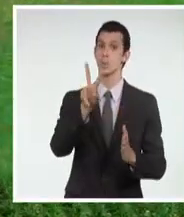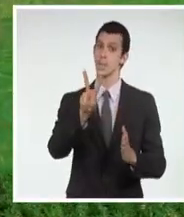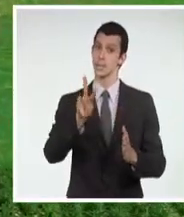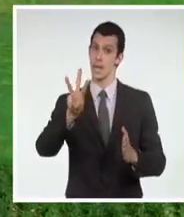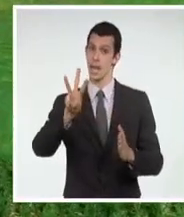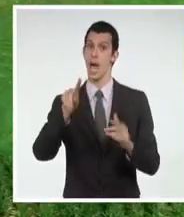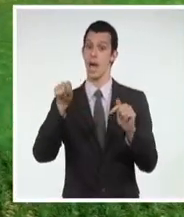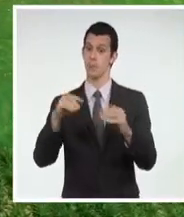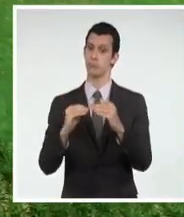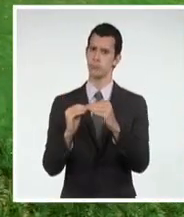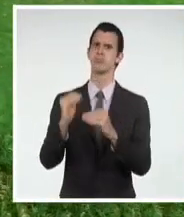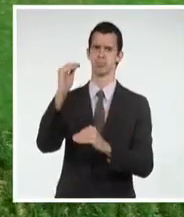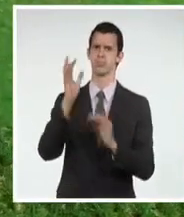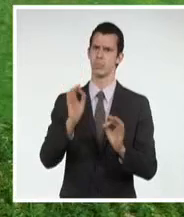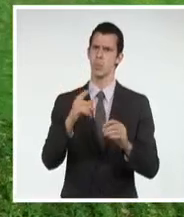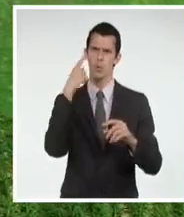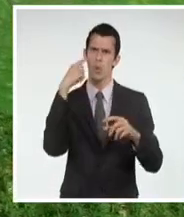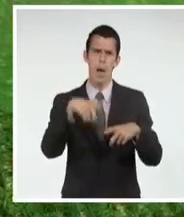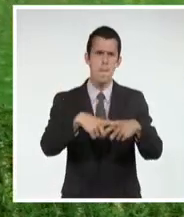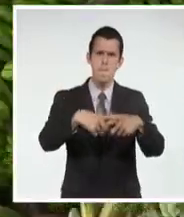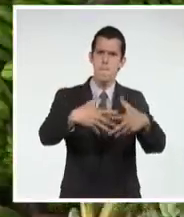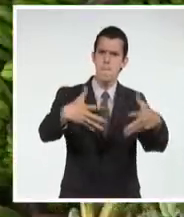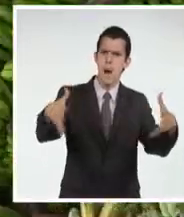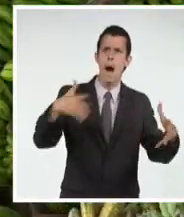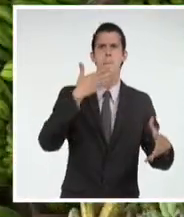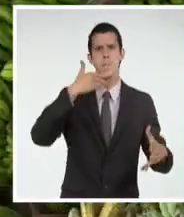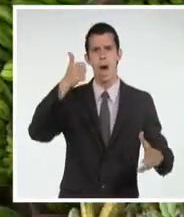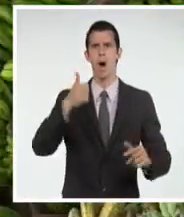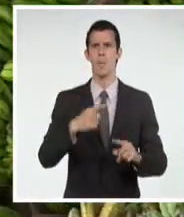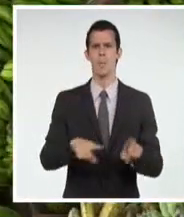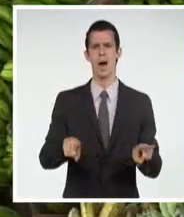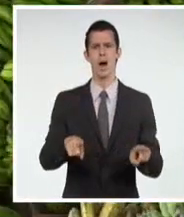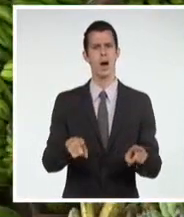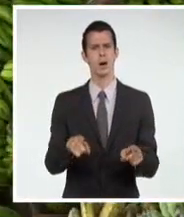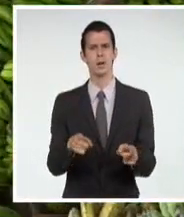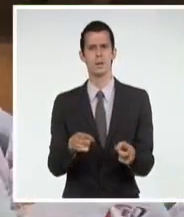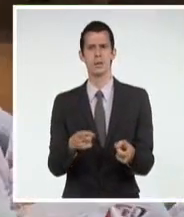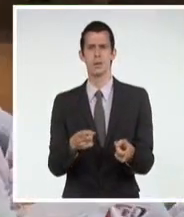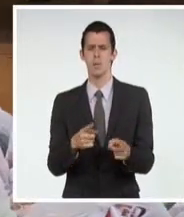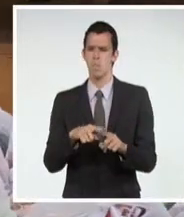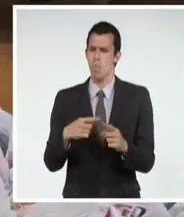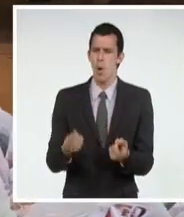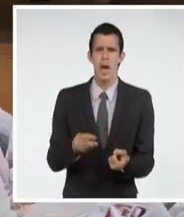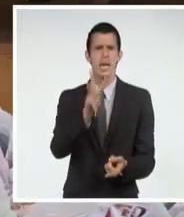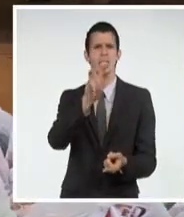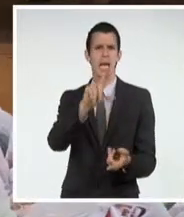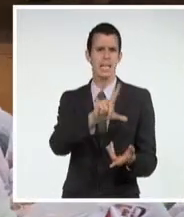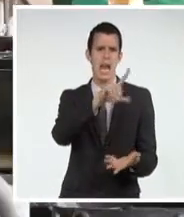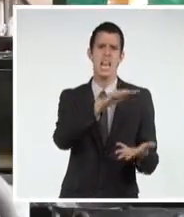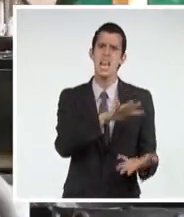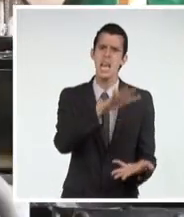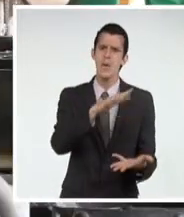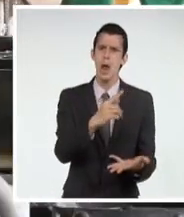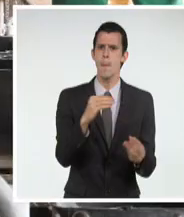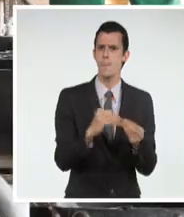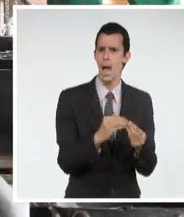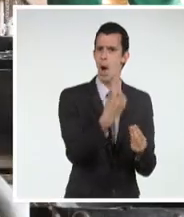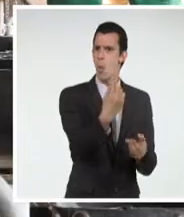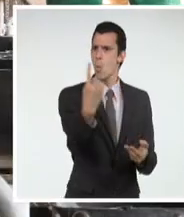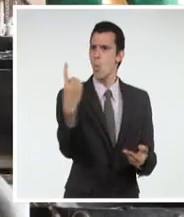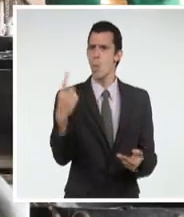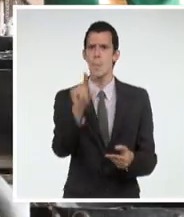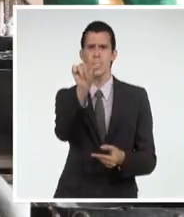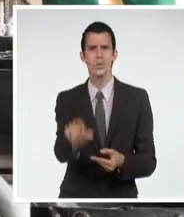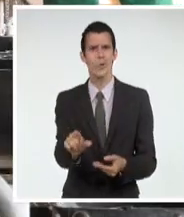hoy se incumple con el concepto del autoabastecimiento local, ya que no se llega a las 30 libras per cápita por consumidor, ni a los 5